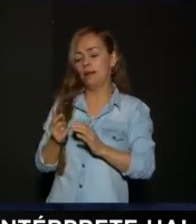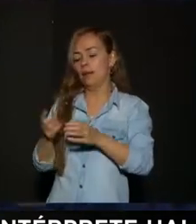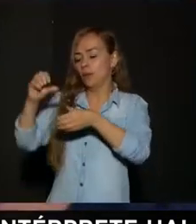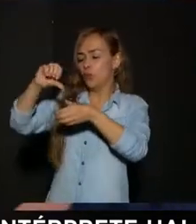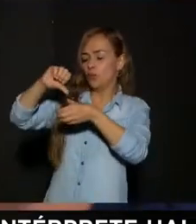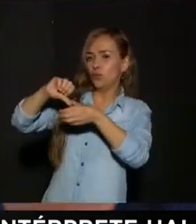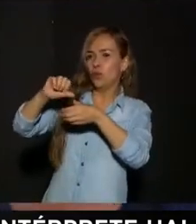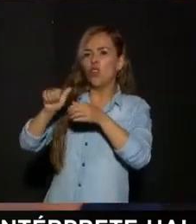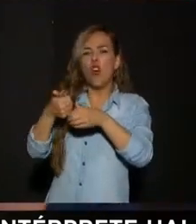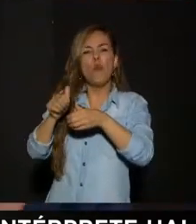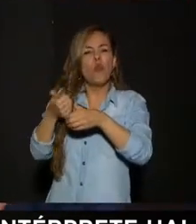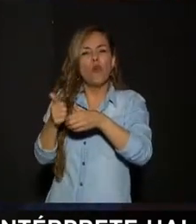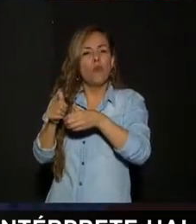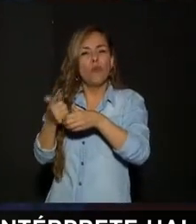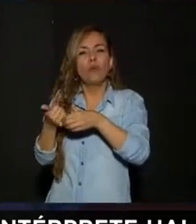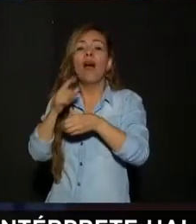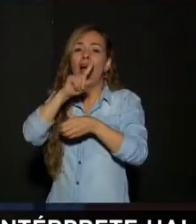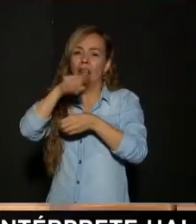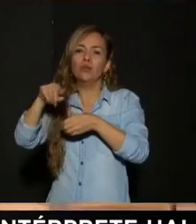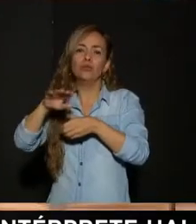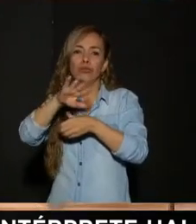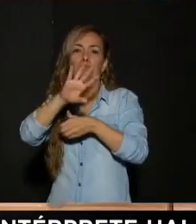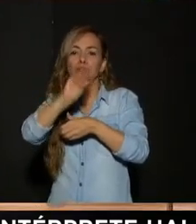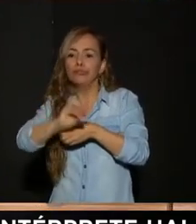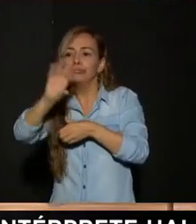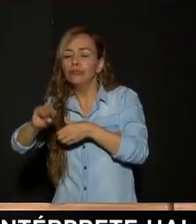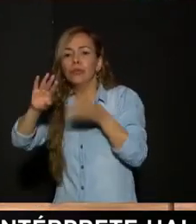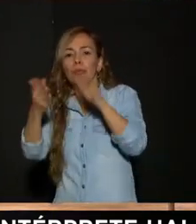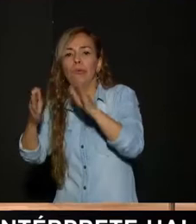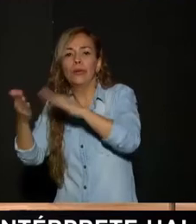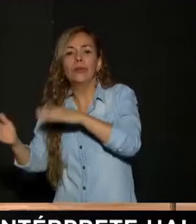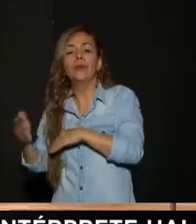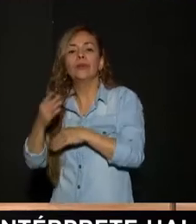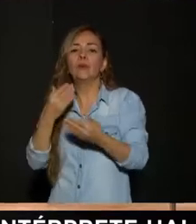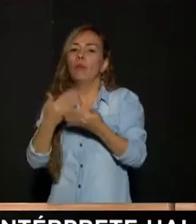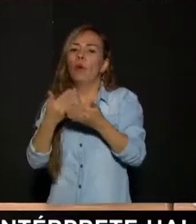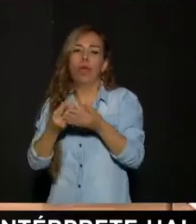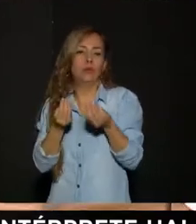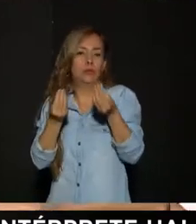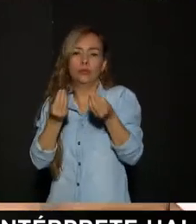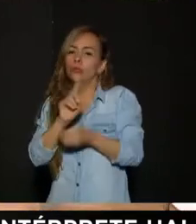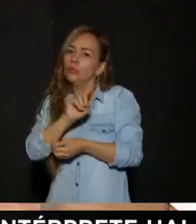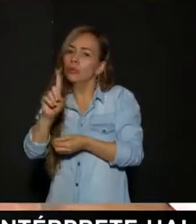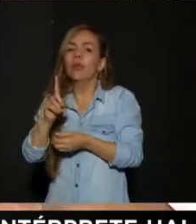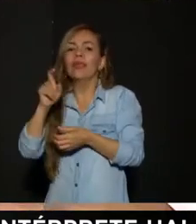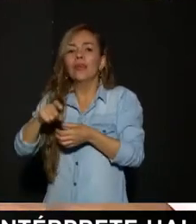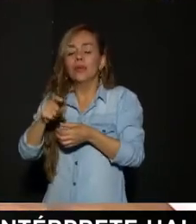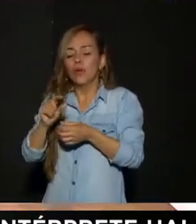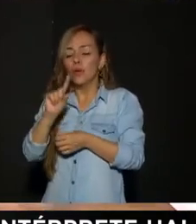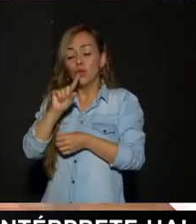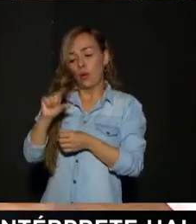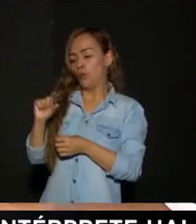vamos a regar? Que por eso es que A la mayoría Se le mueren Casi siempre Es exceso de humedad Entonces Con una copita de agua